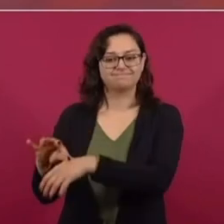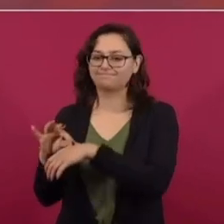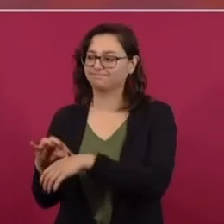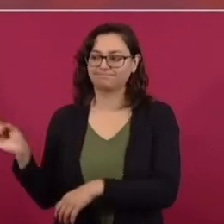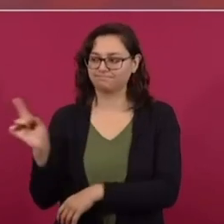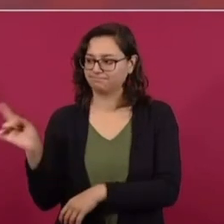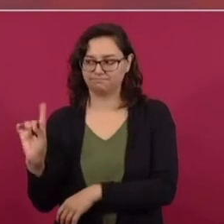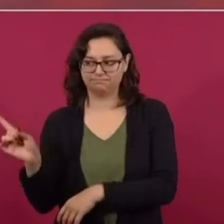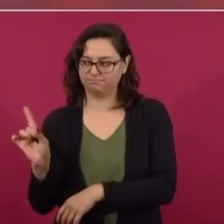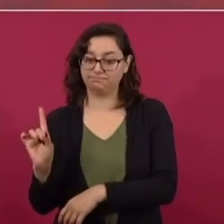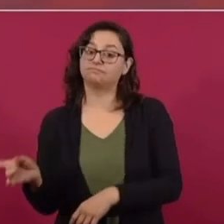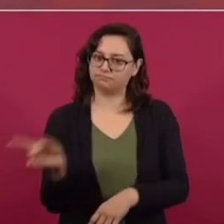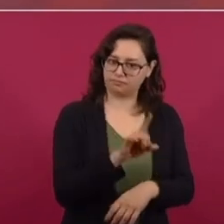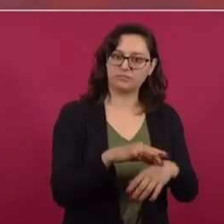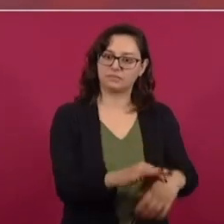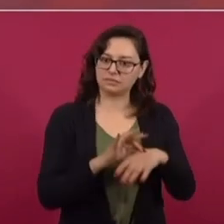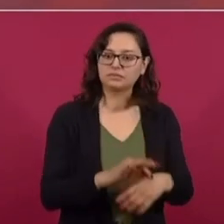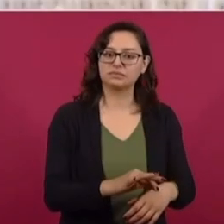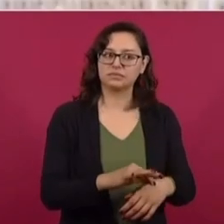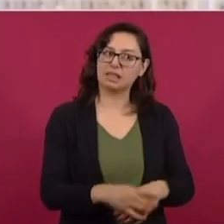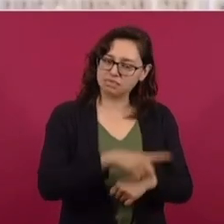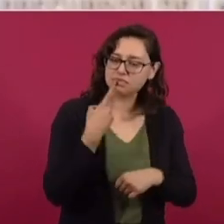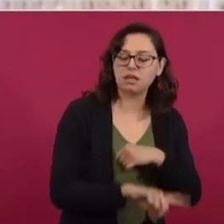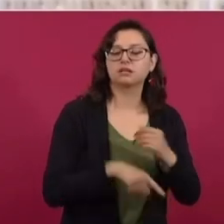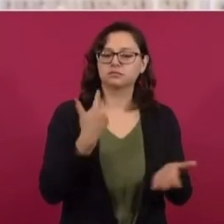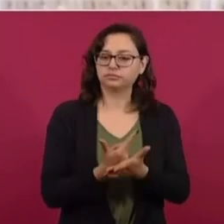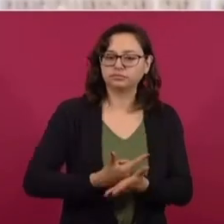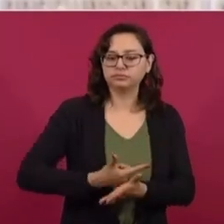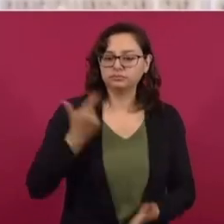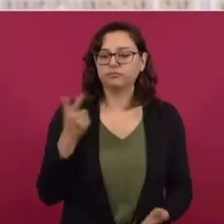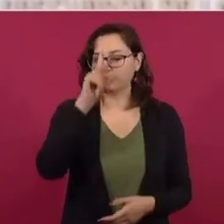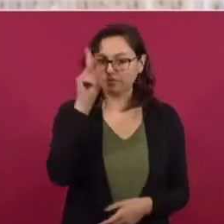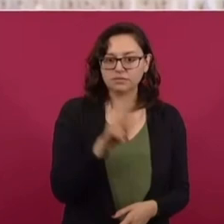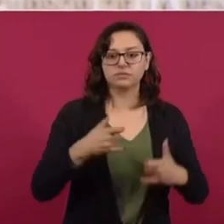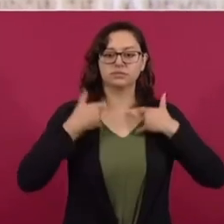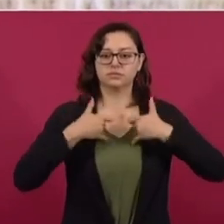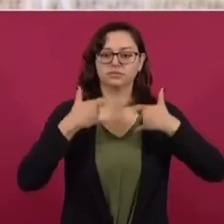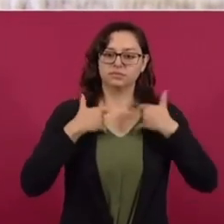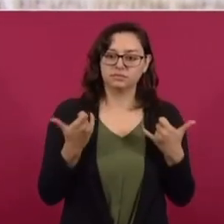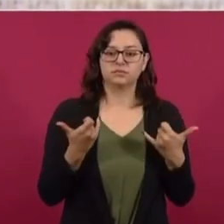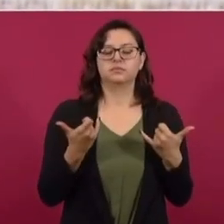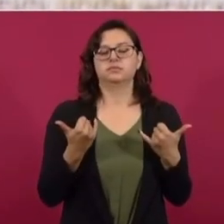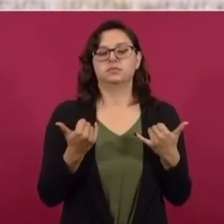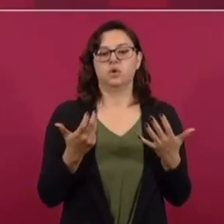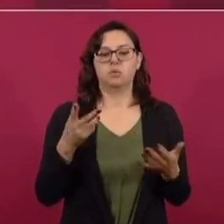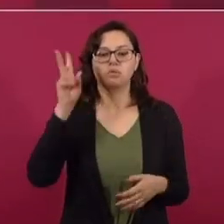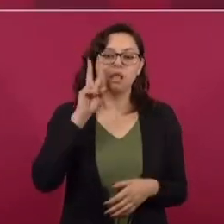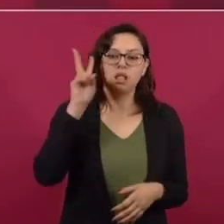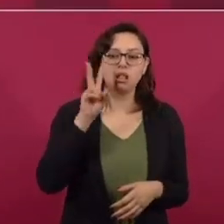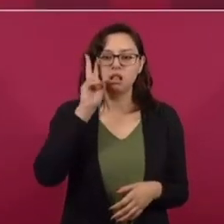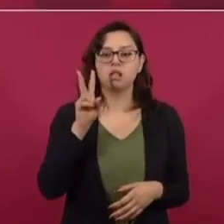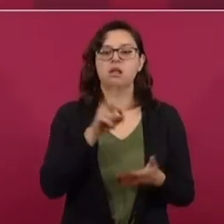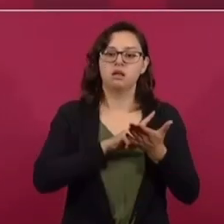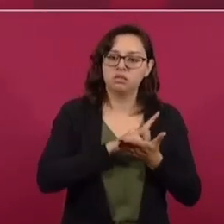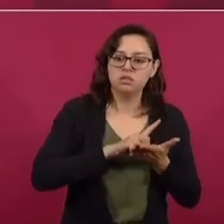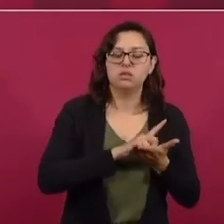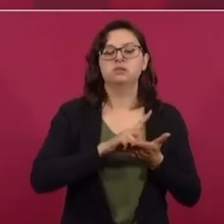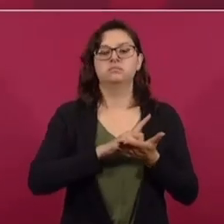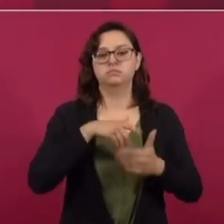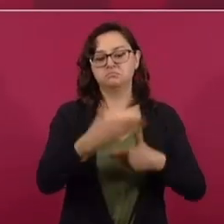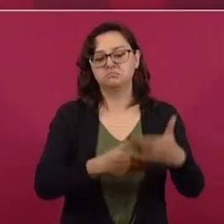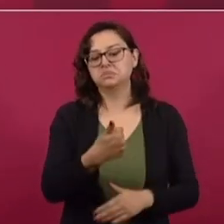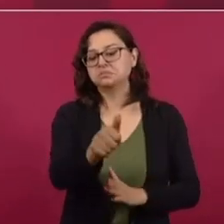O la otra realidad, otra cara de la moneda. El que los jóvenes que se vuelven adictos a esas drogas